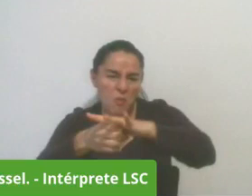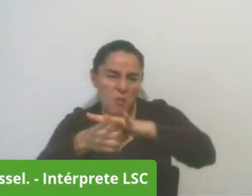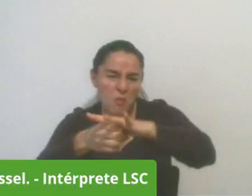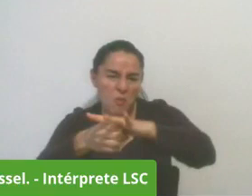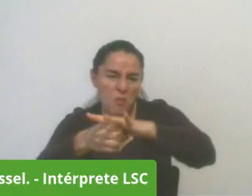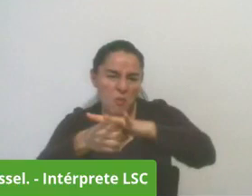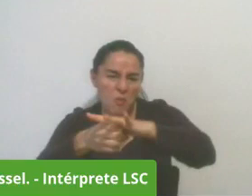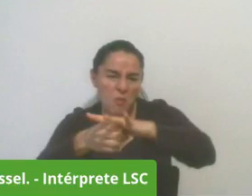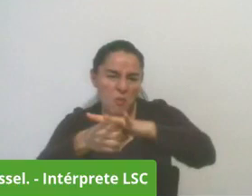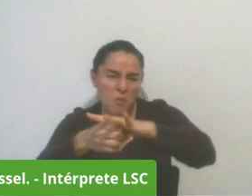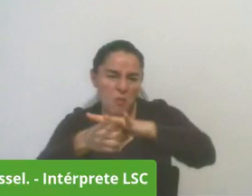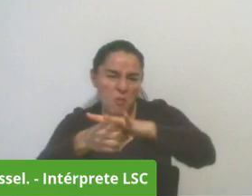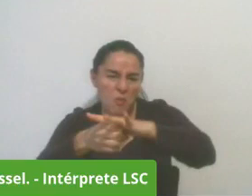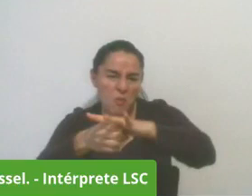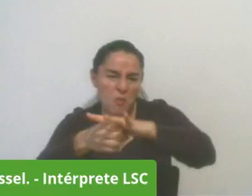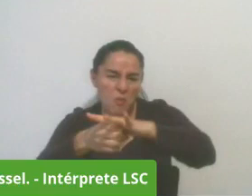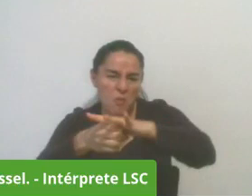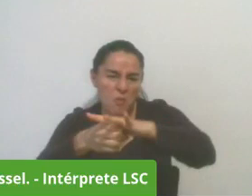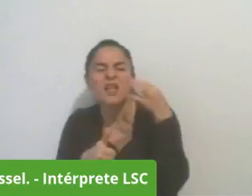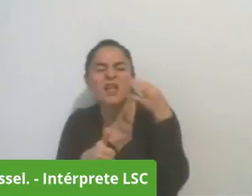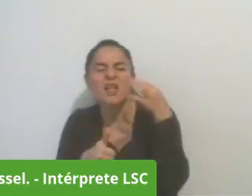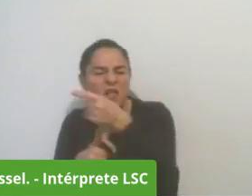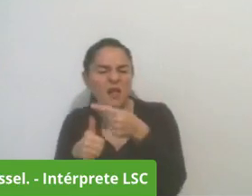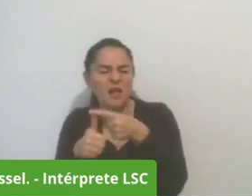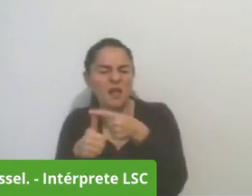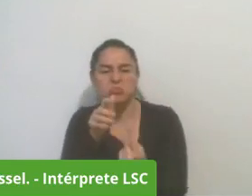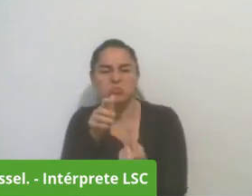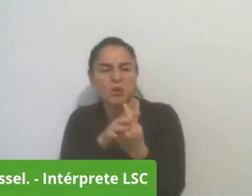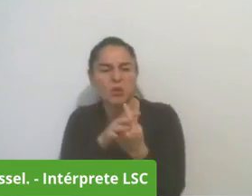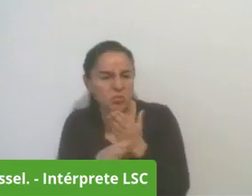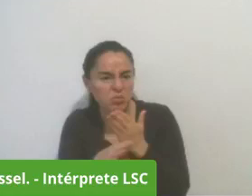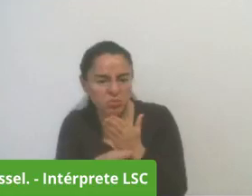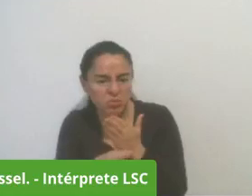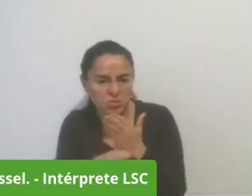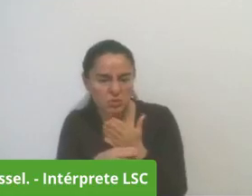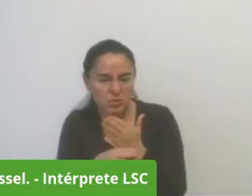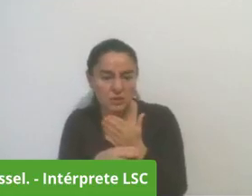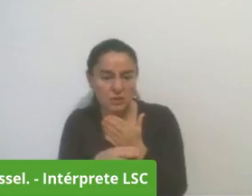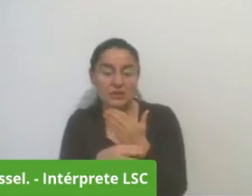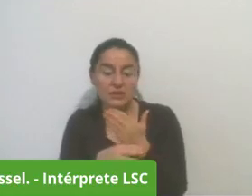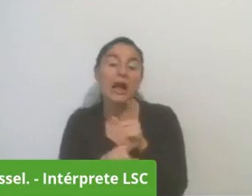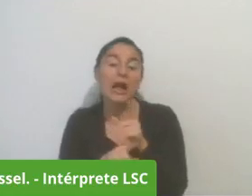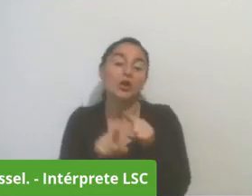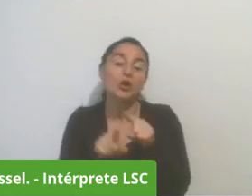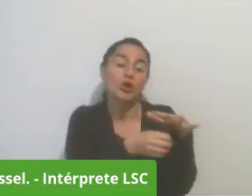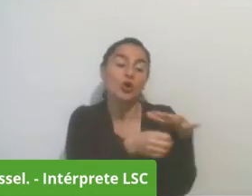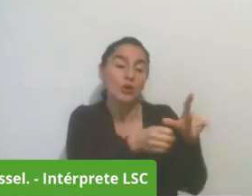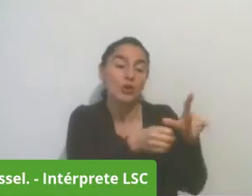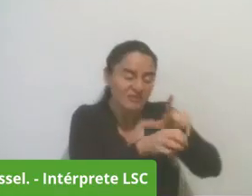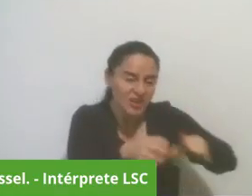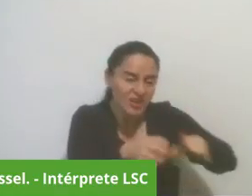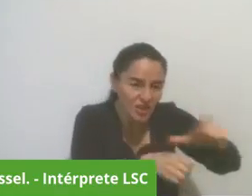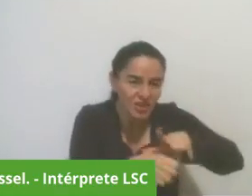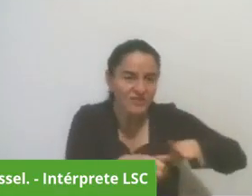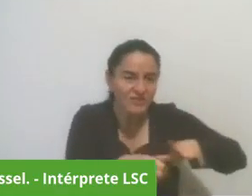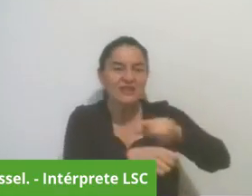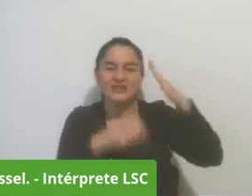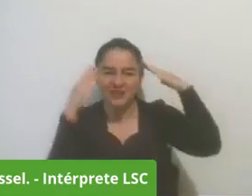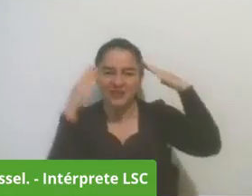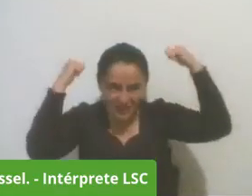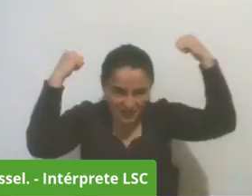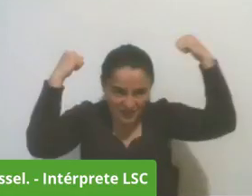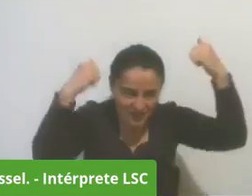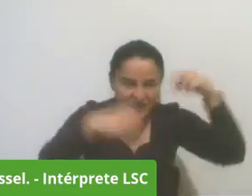van a presentarse ahorita con ocasión de las elecciones hay un riesgo en algunas localidades san cristóbal ciudad bolívar rafael uribe uribe